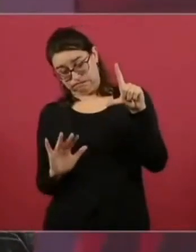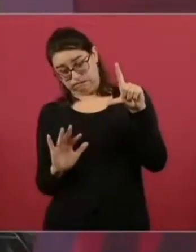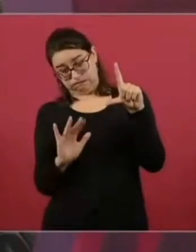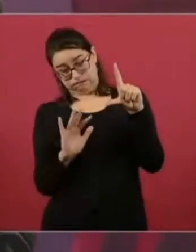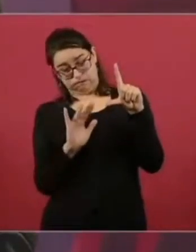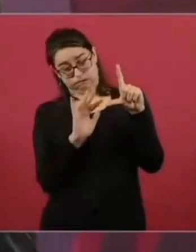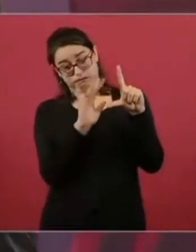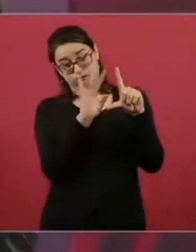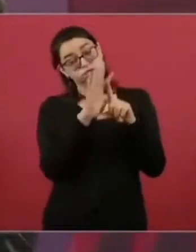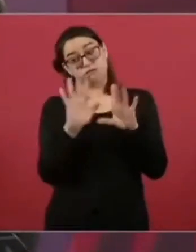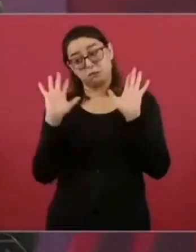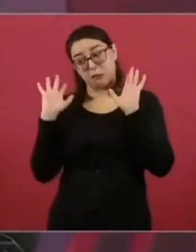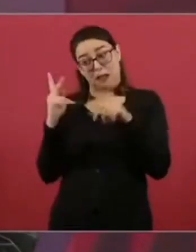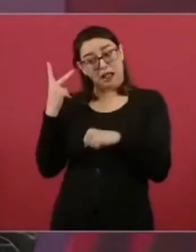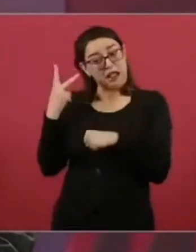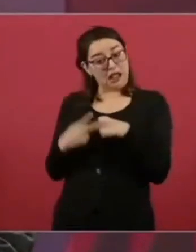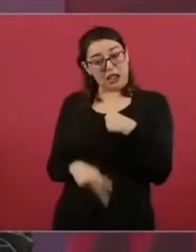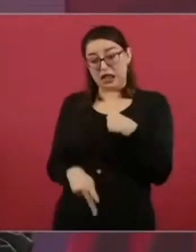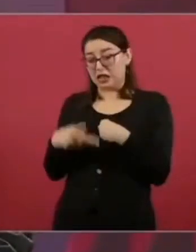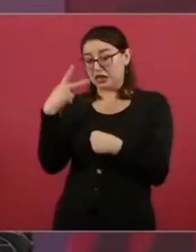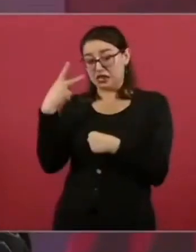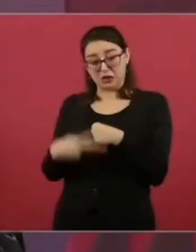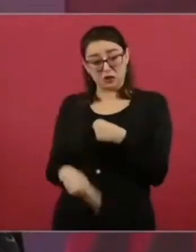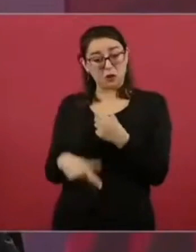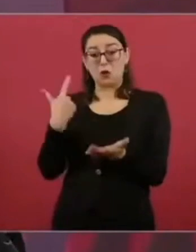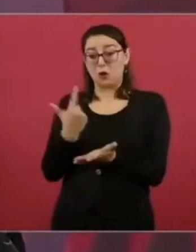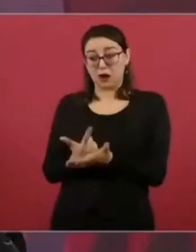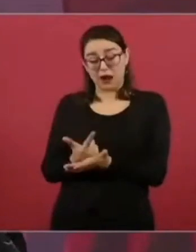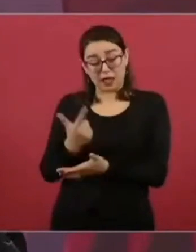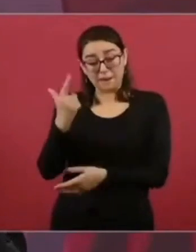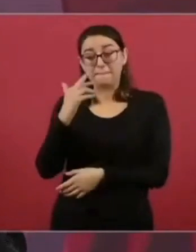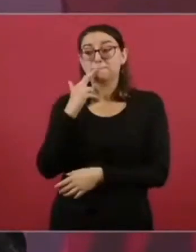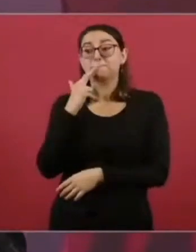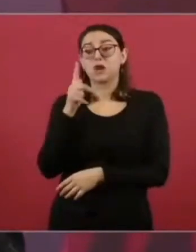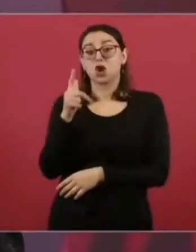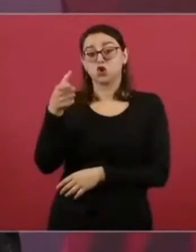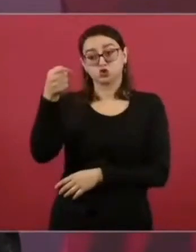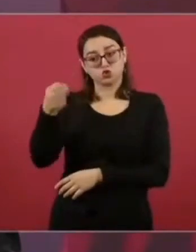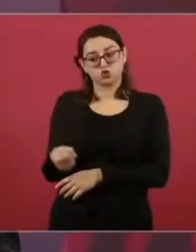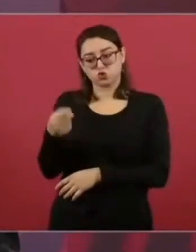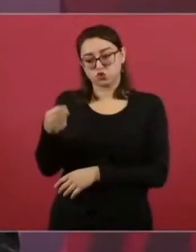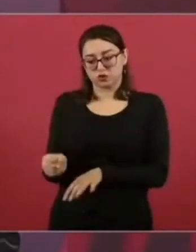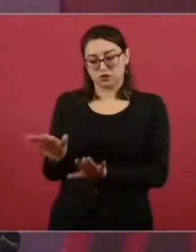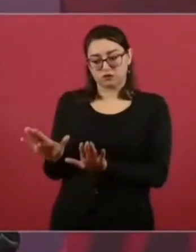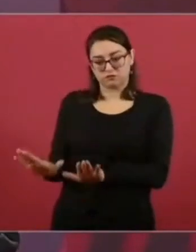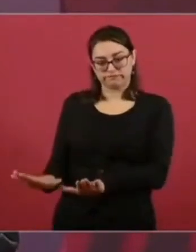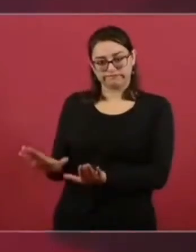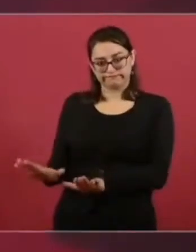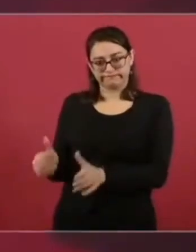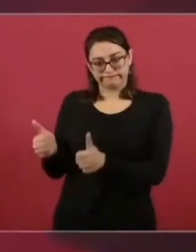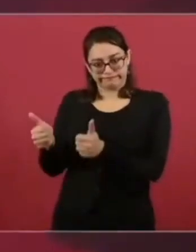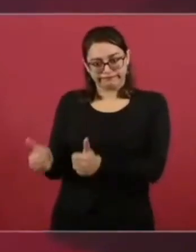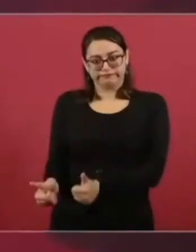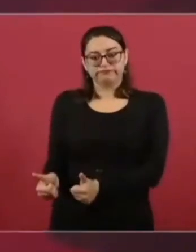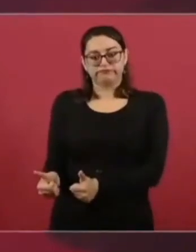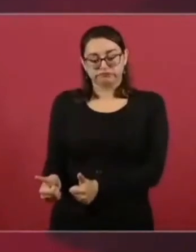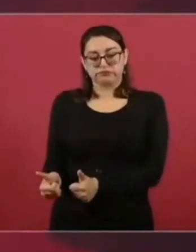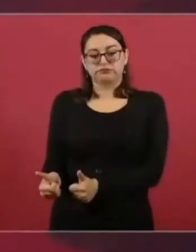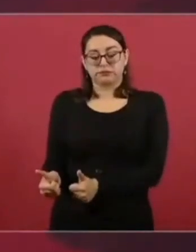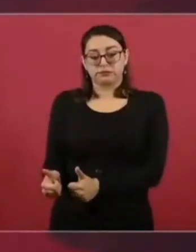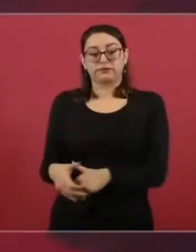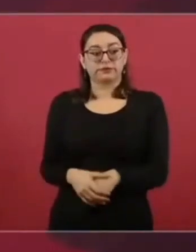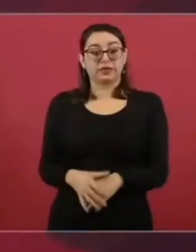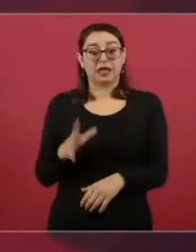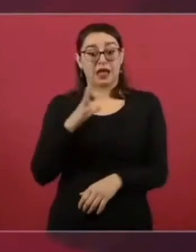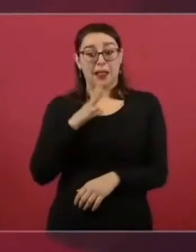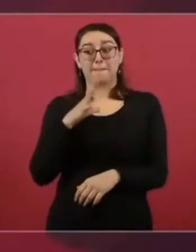riesgos para sus vidas, dos tipos de